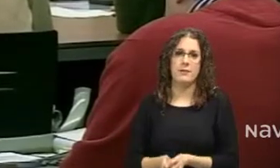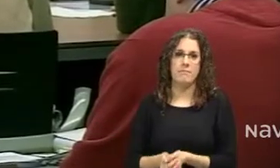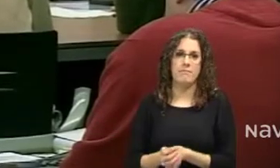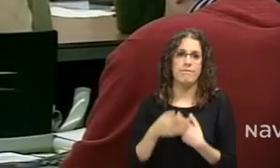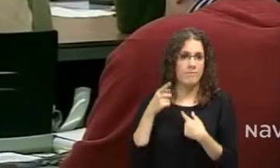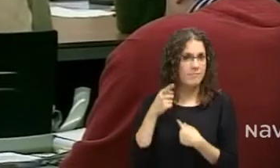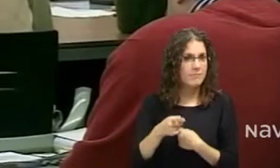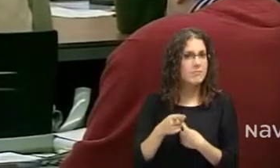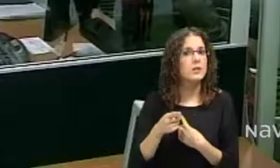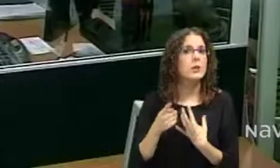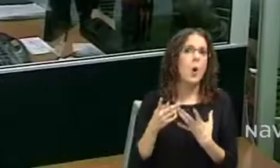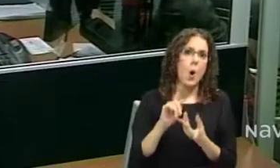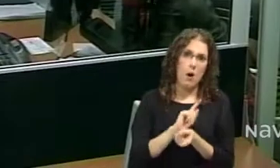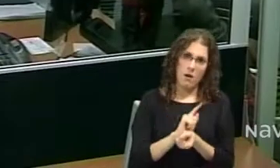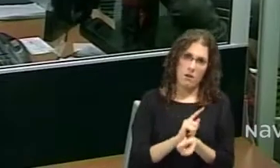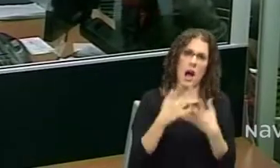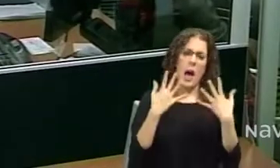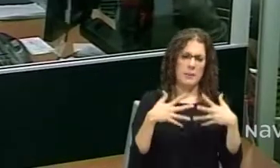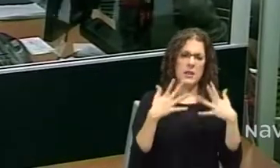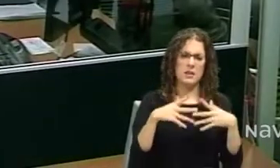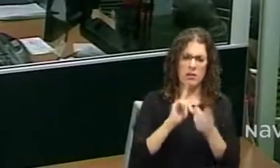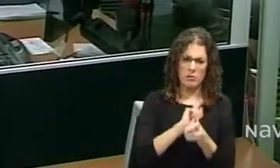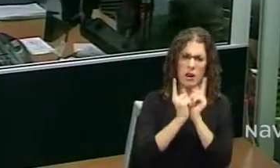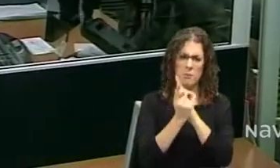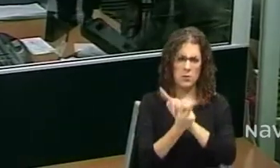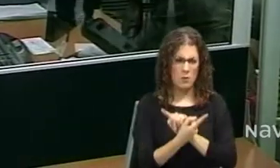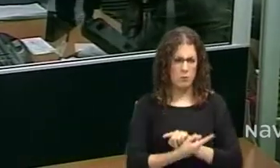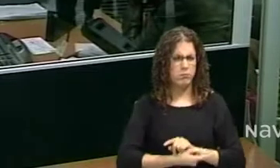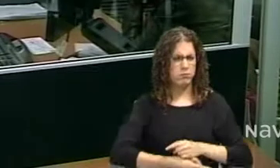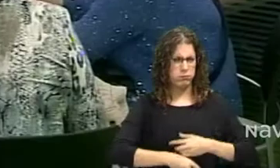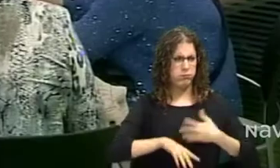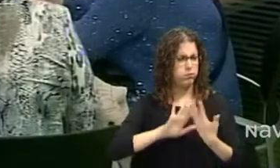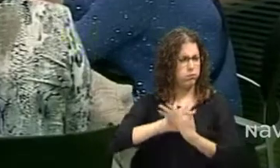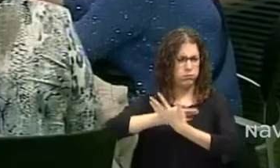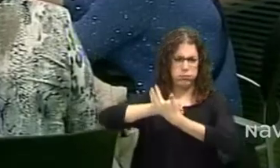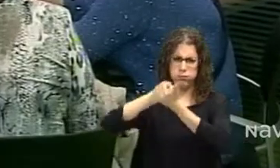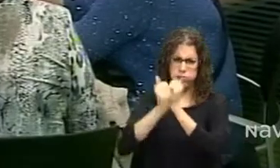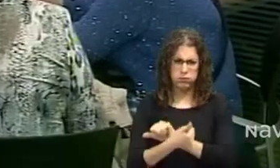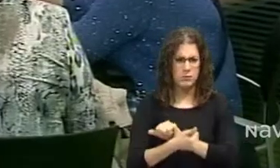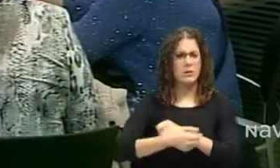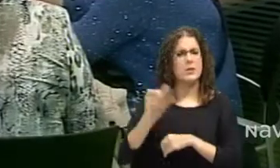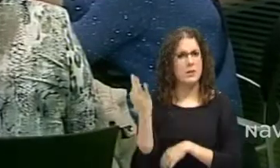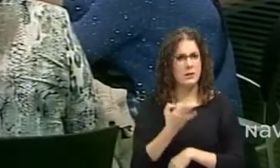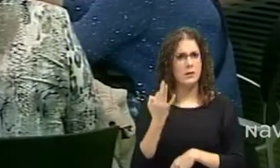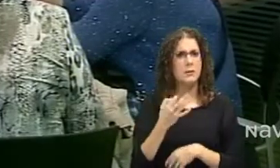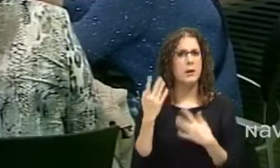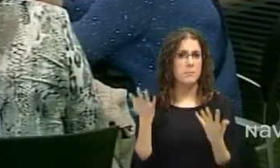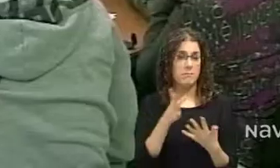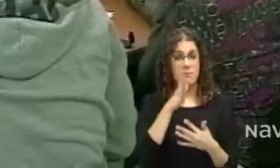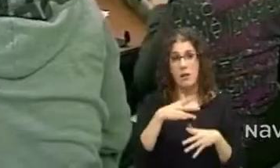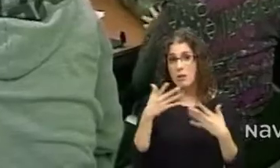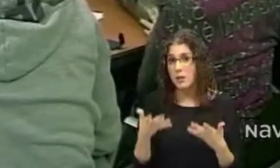denso, bastante importante, para evitar que hoy día una sociedad se cree en España